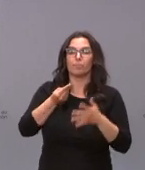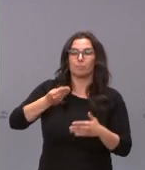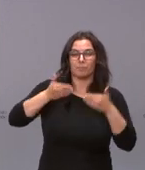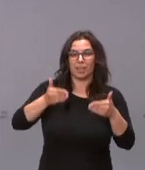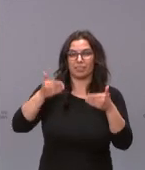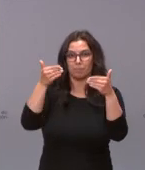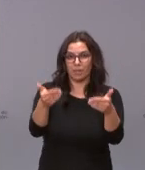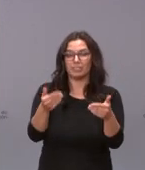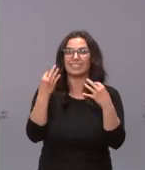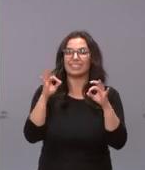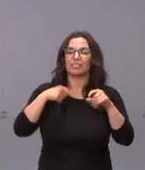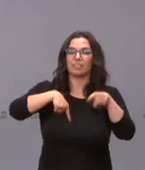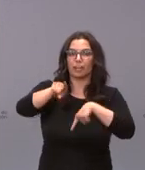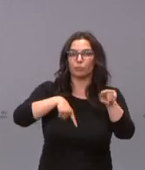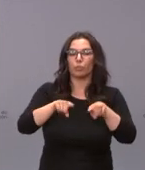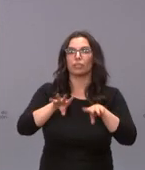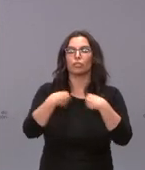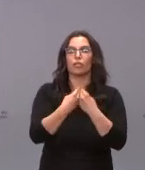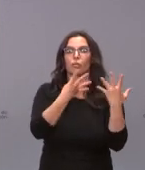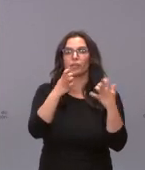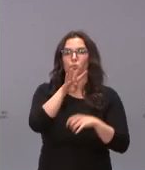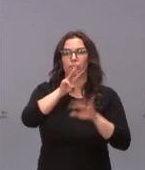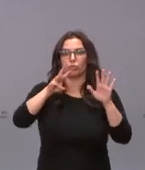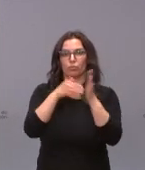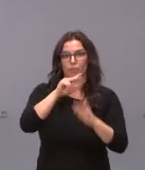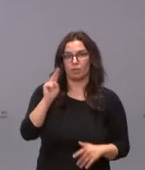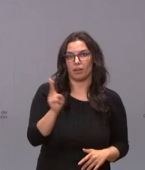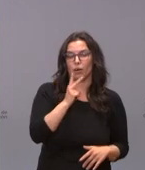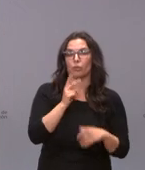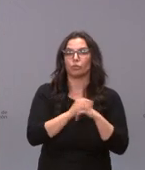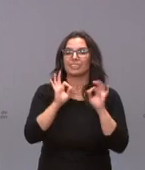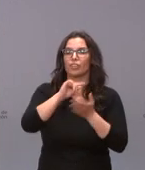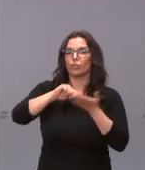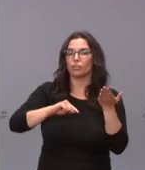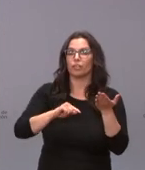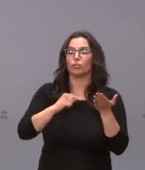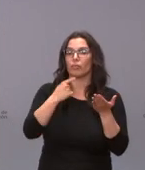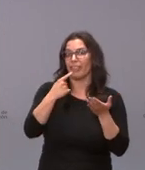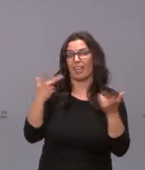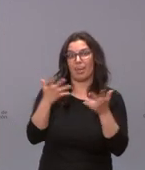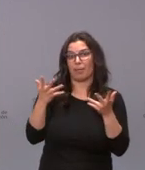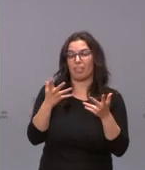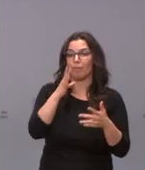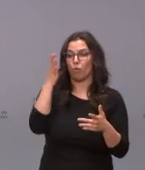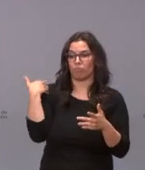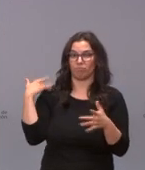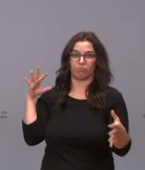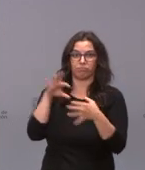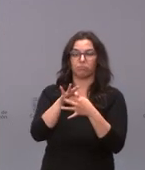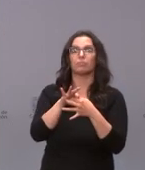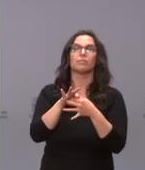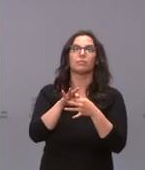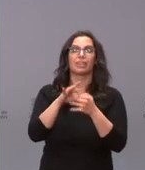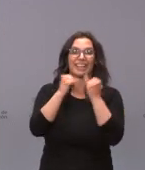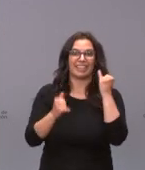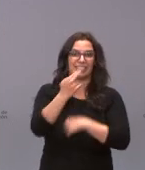por más de 948.000 euros, contratos que fueron declarados de emergencia por estar directamente relacionados con la